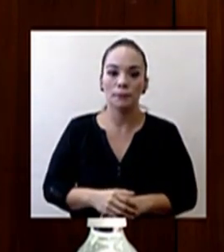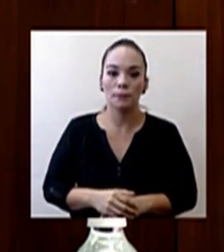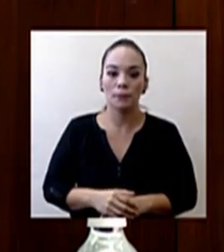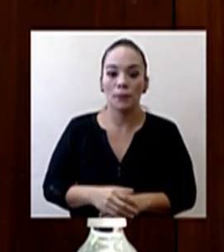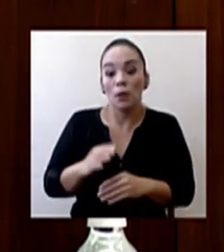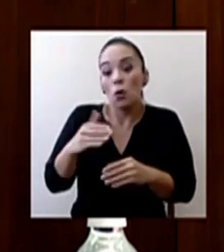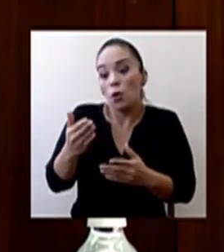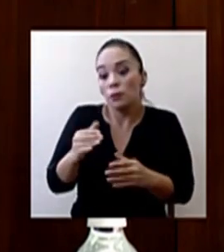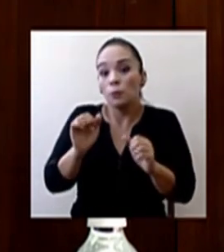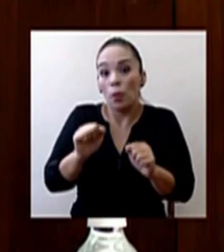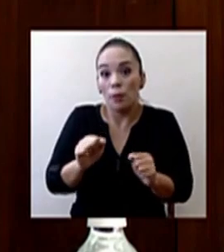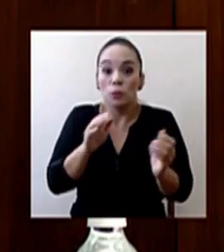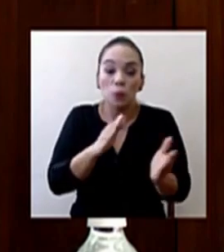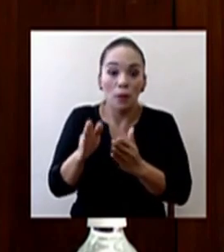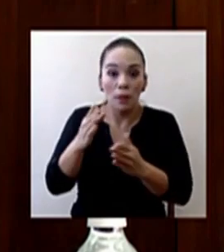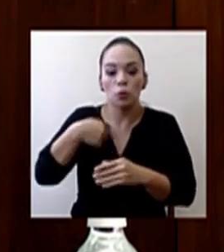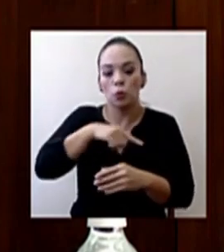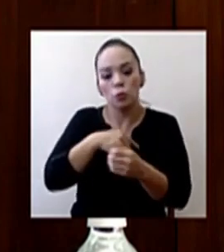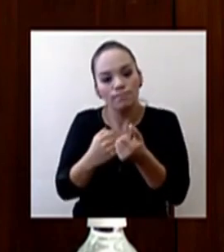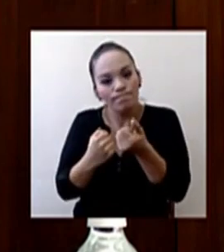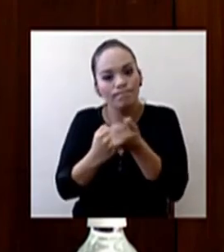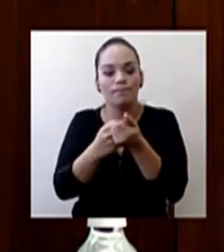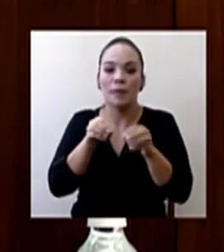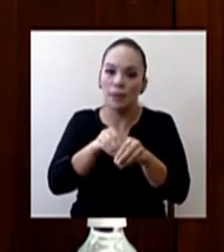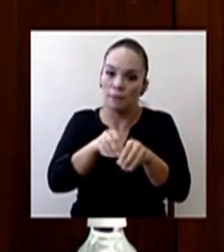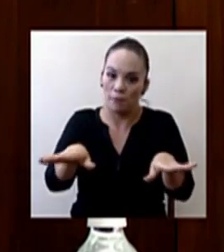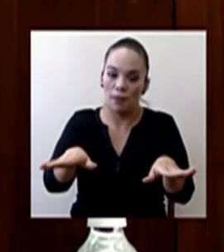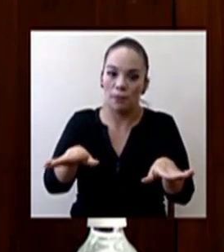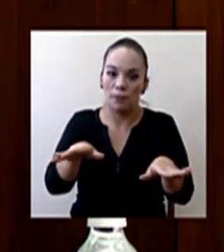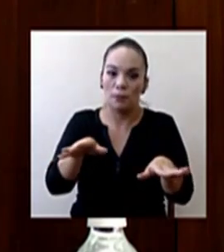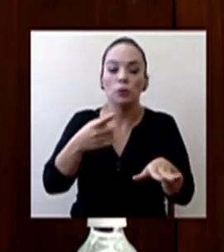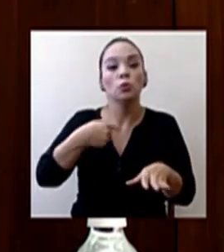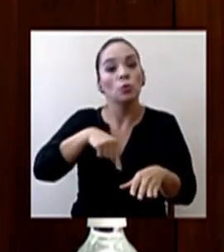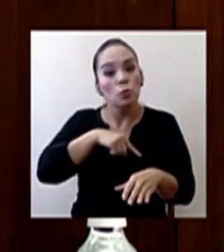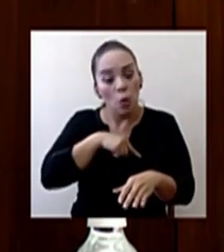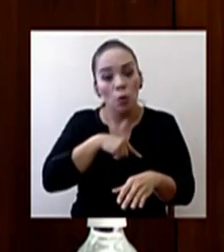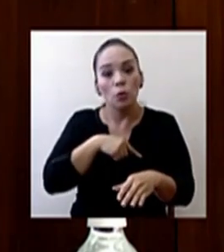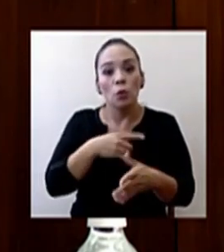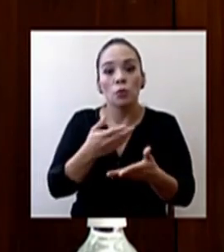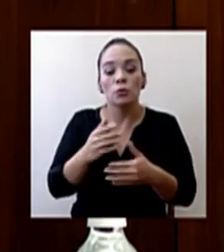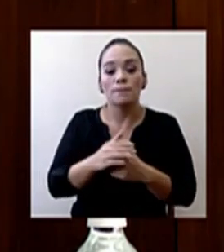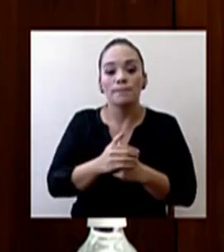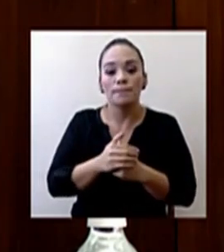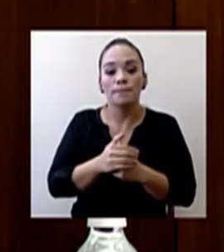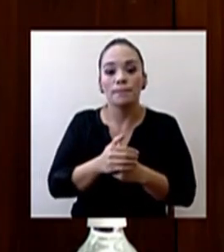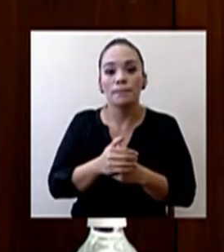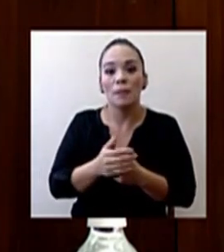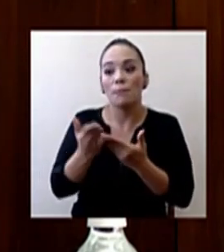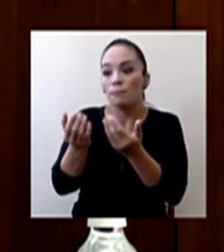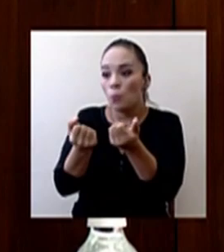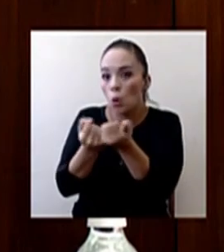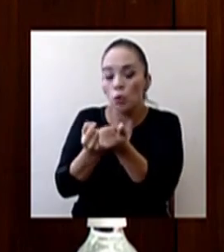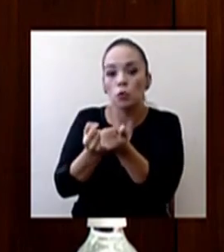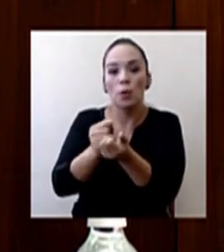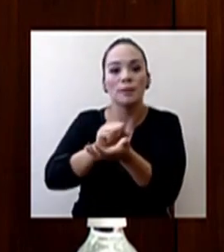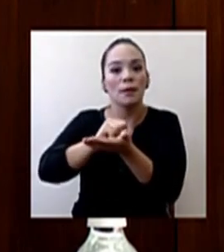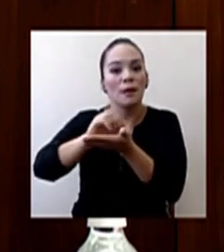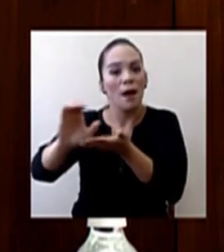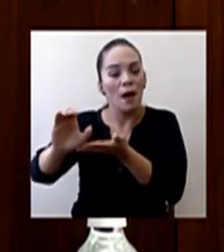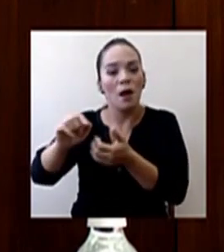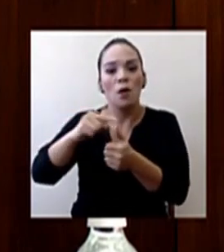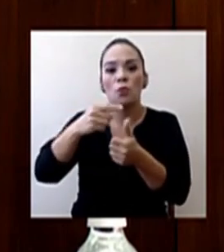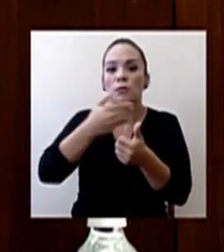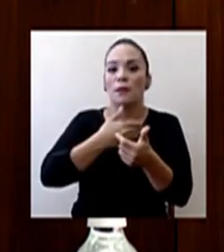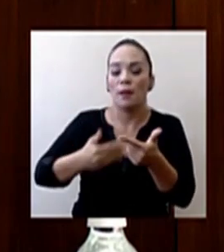estamos apoyándonos en la red. Estamos derivando a los hospitales como San Carlos, como Heredia, como